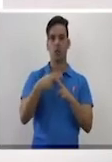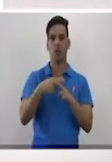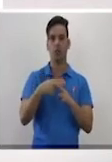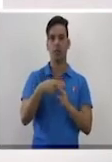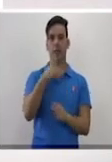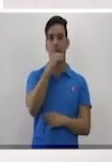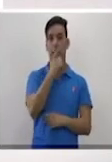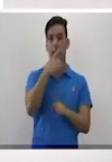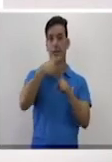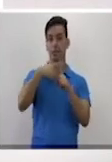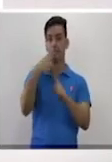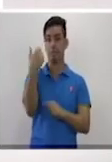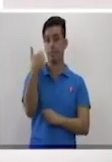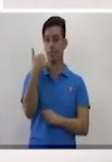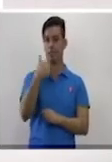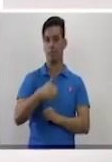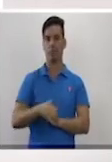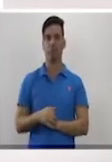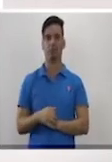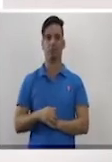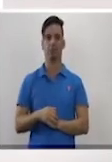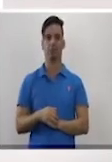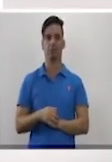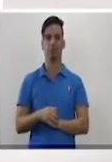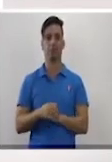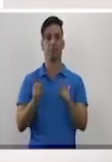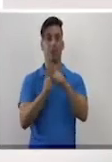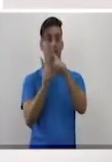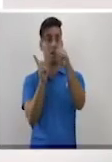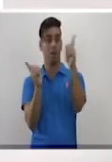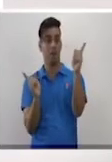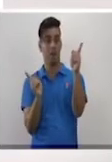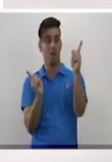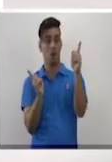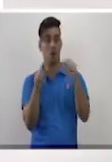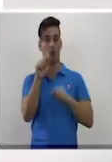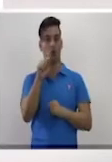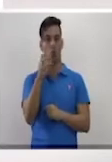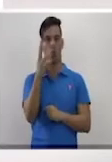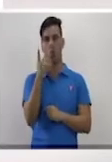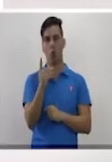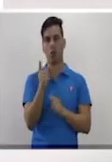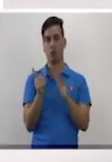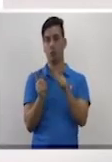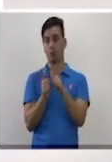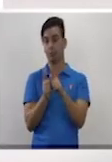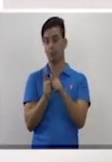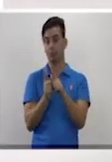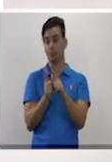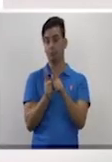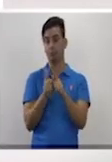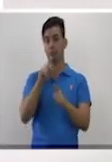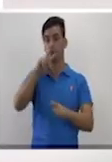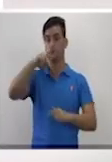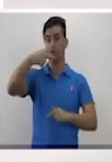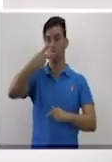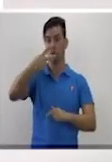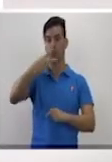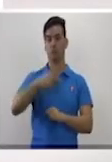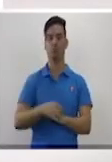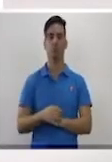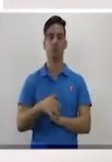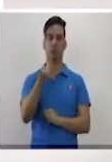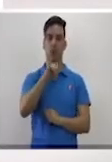el doble del menor. Simplemente multiplicas por 2 el menor, o sea, sería 2X.